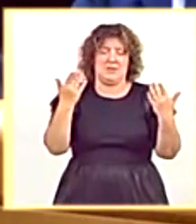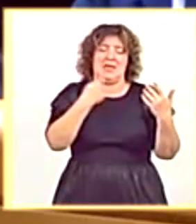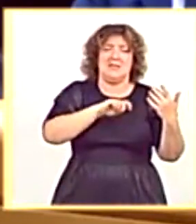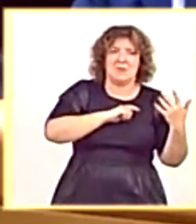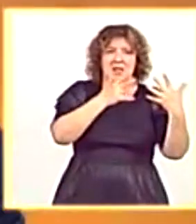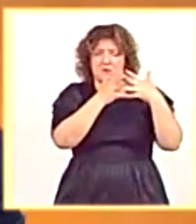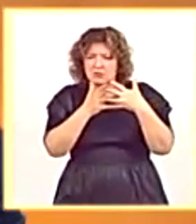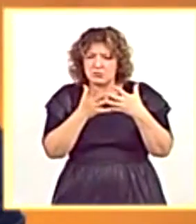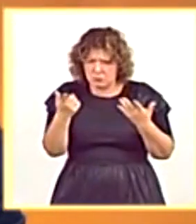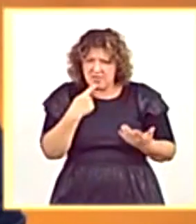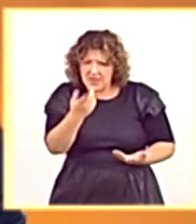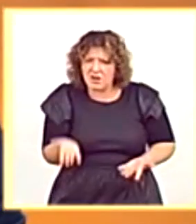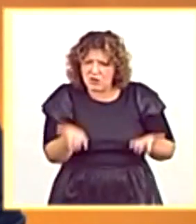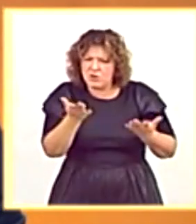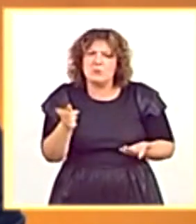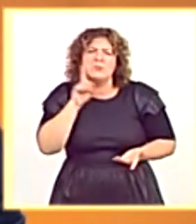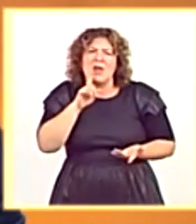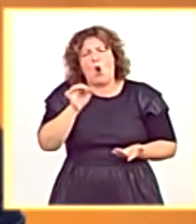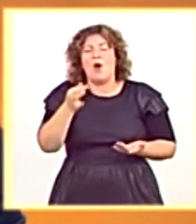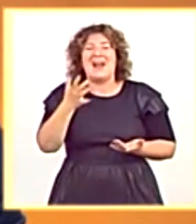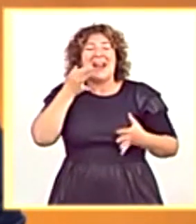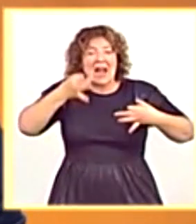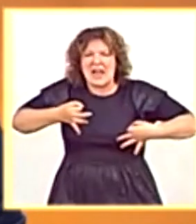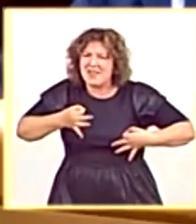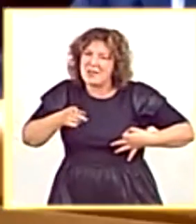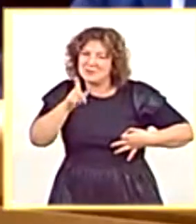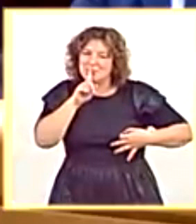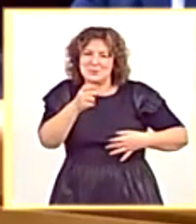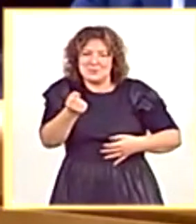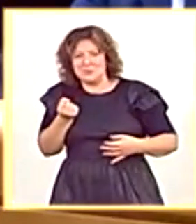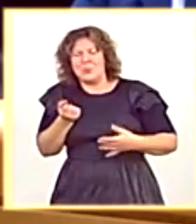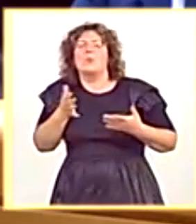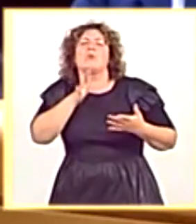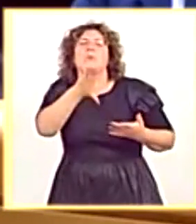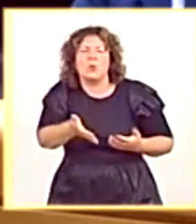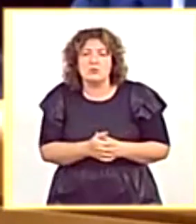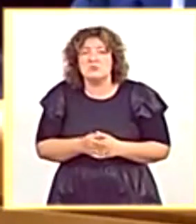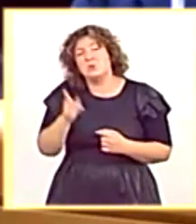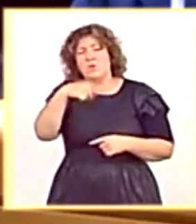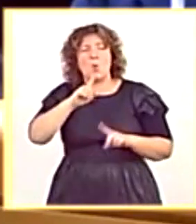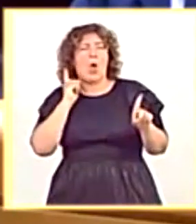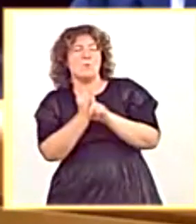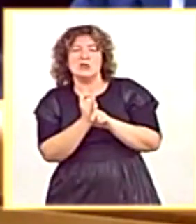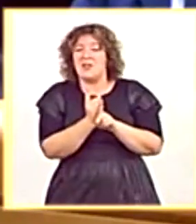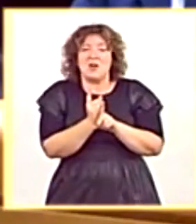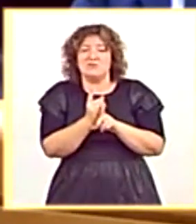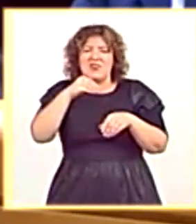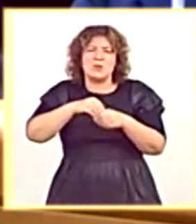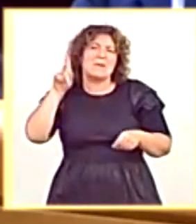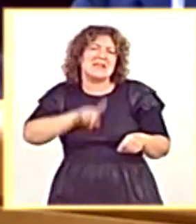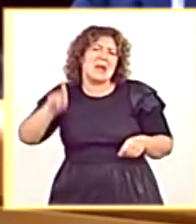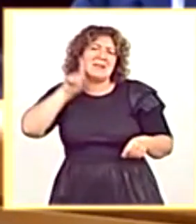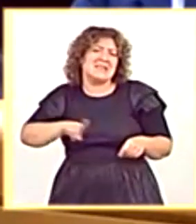¿Por qué miente? ¿Por qué esconde la realidad? Porque ustedes, señoría, hacen una oposición en base a la mentira.